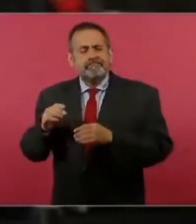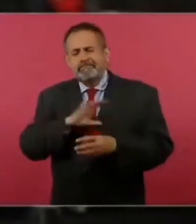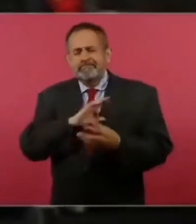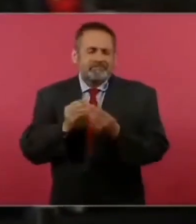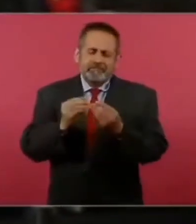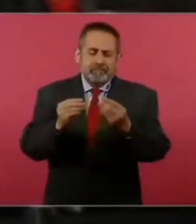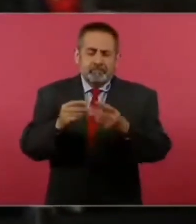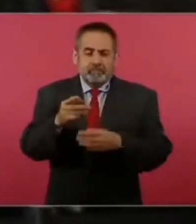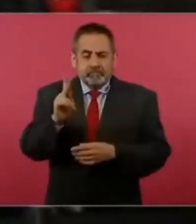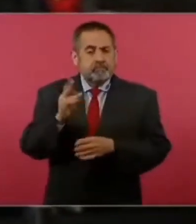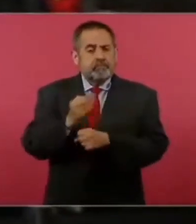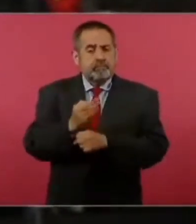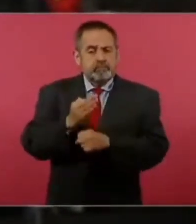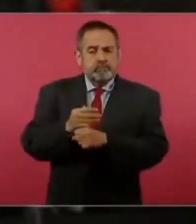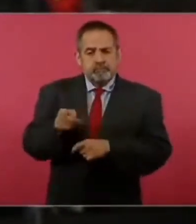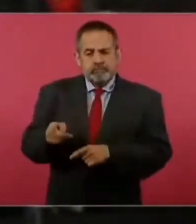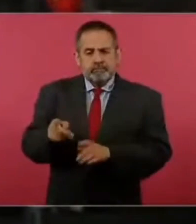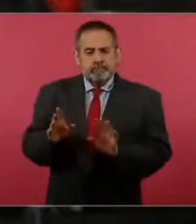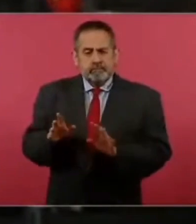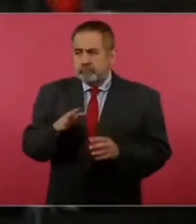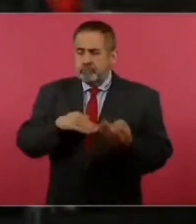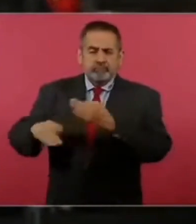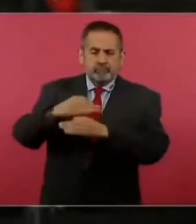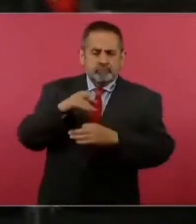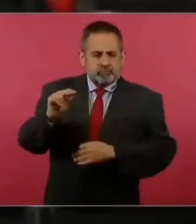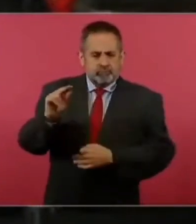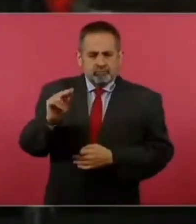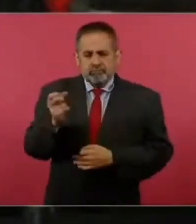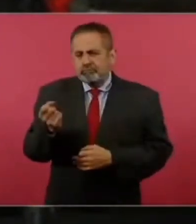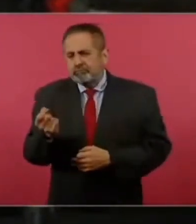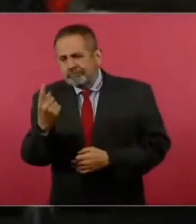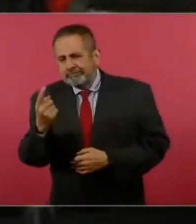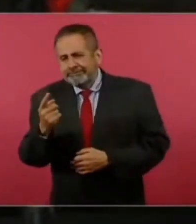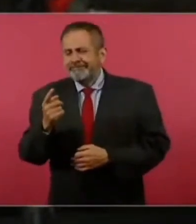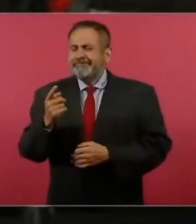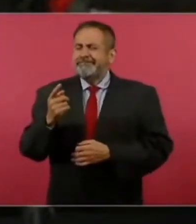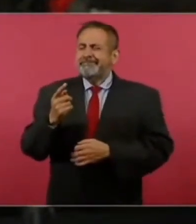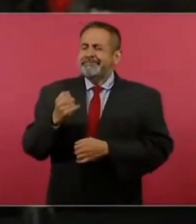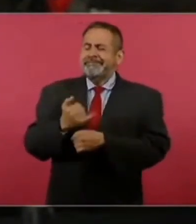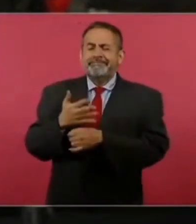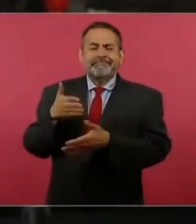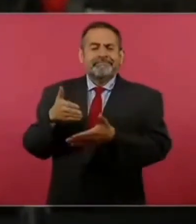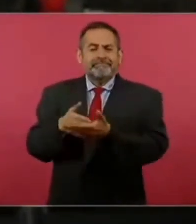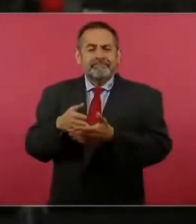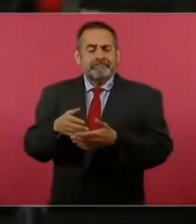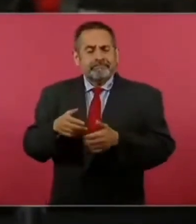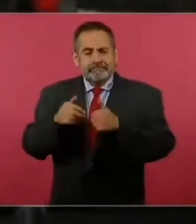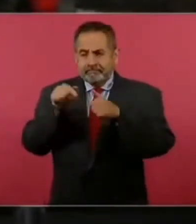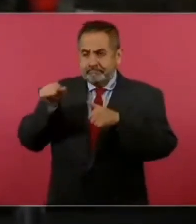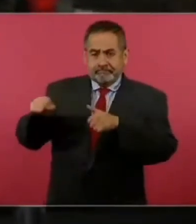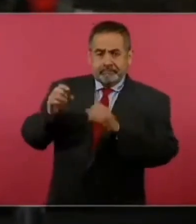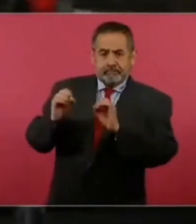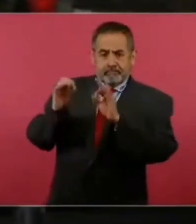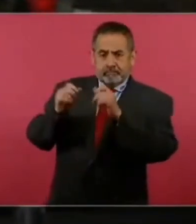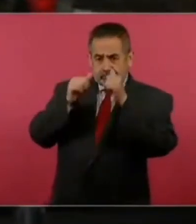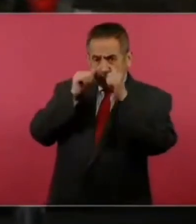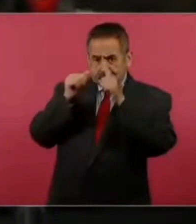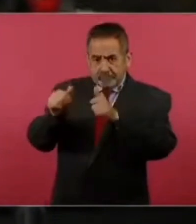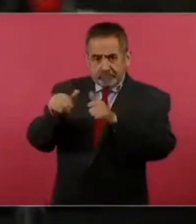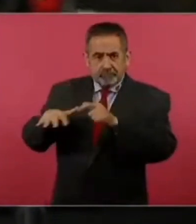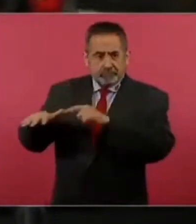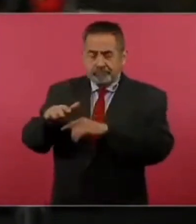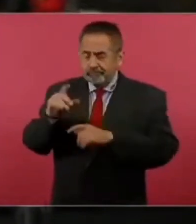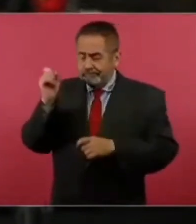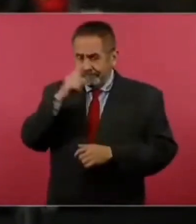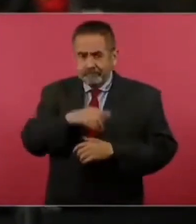han encontrado ahorita, que no es la generalidad, pero han encontrado un obstáculo en atención ciudadana. Si